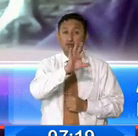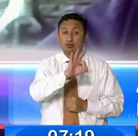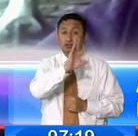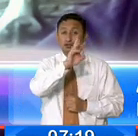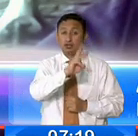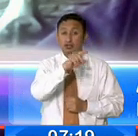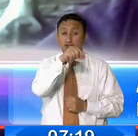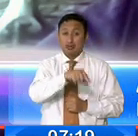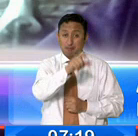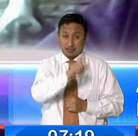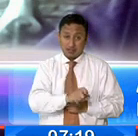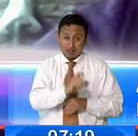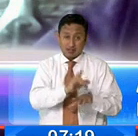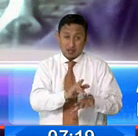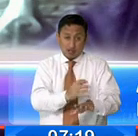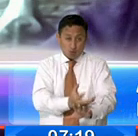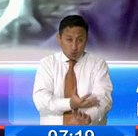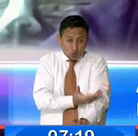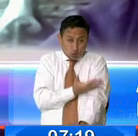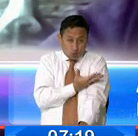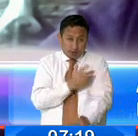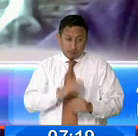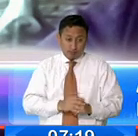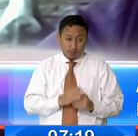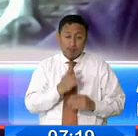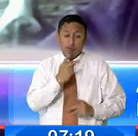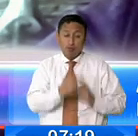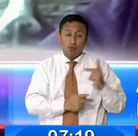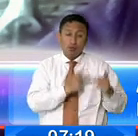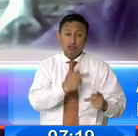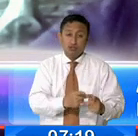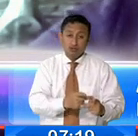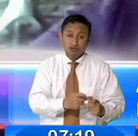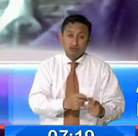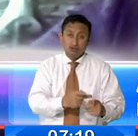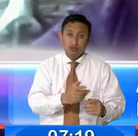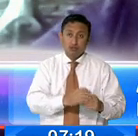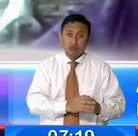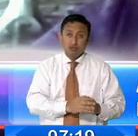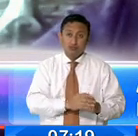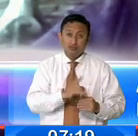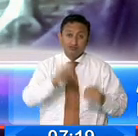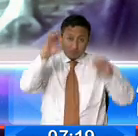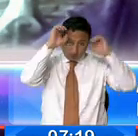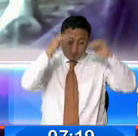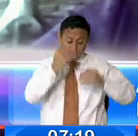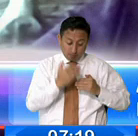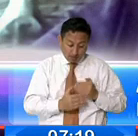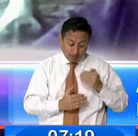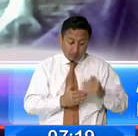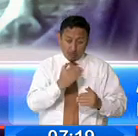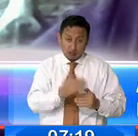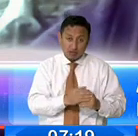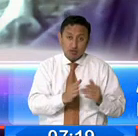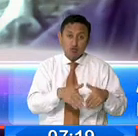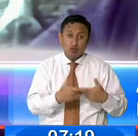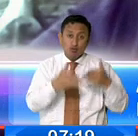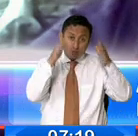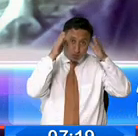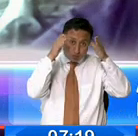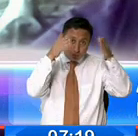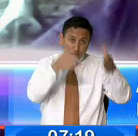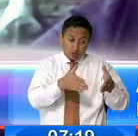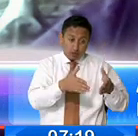sensibilizaciones. El proceso que sigue esta estrategia es justamente con miras a